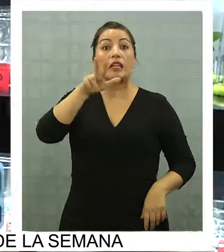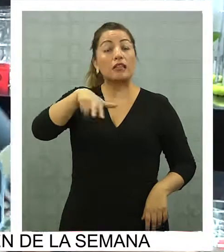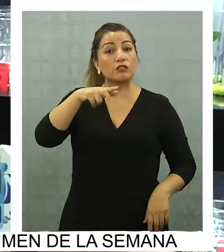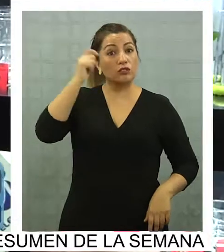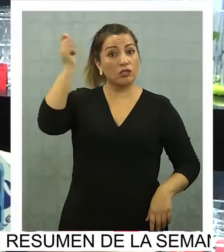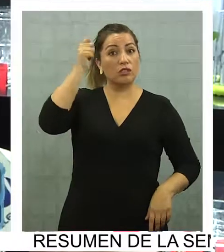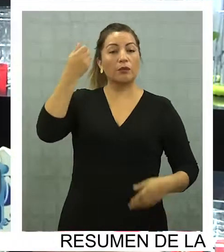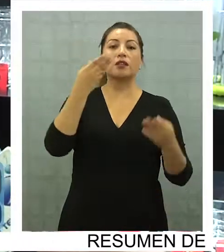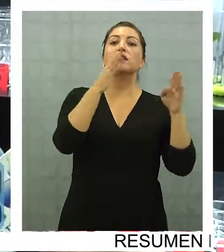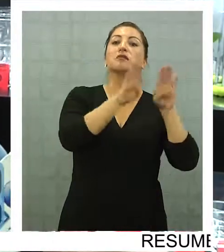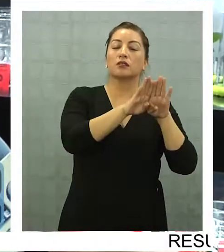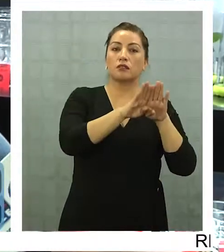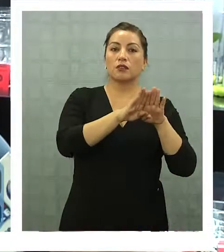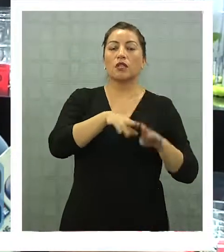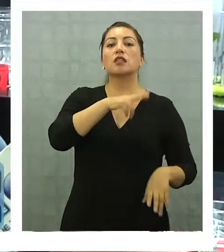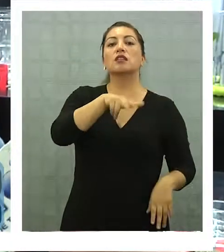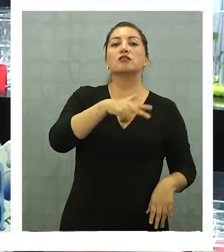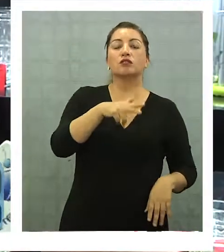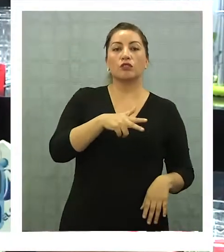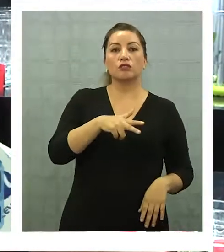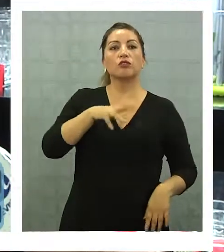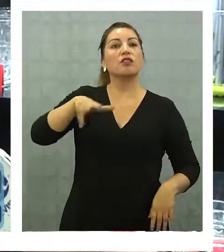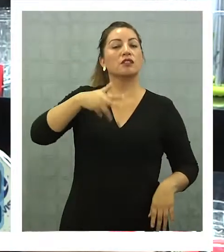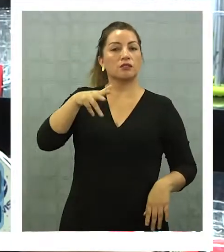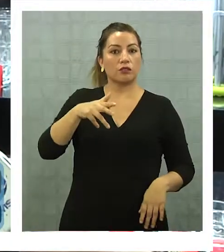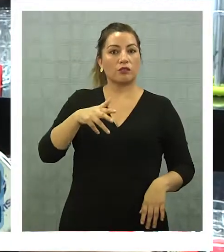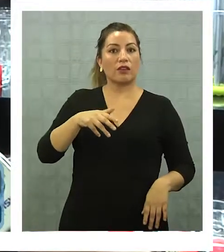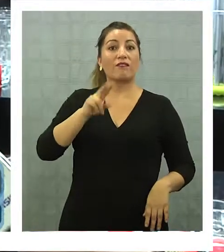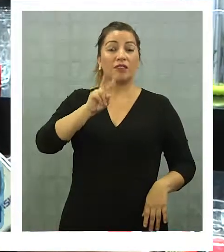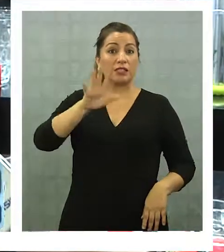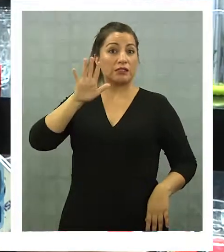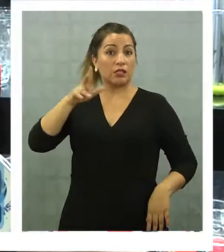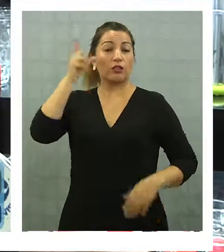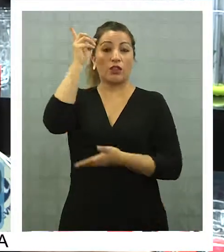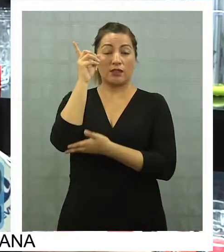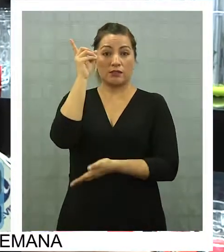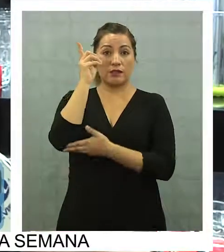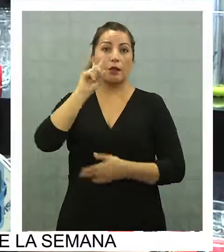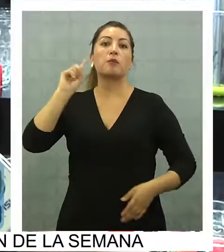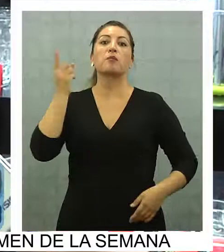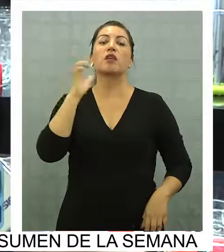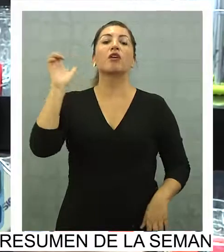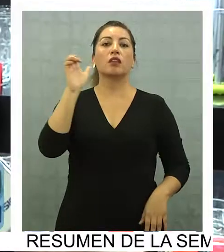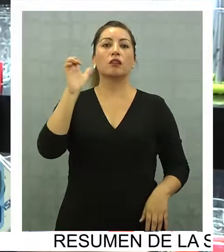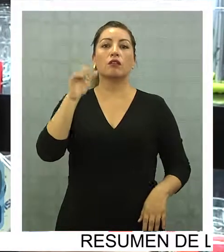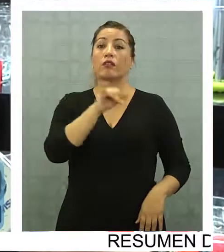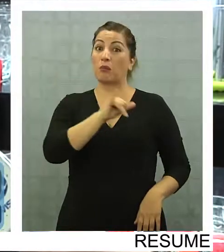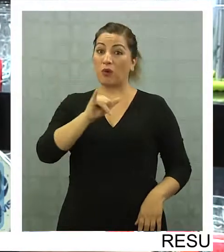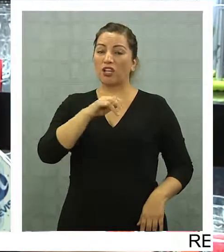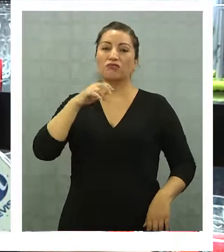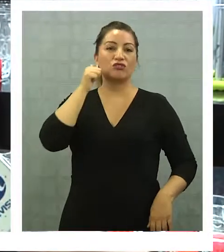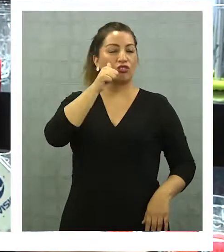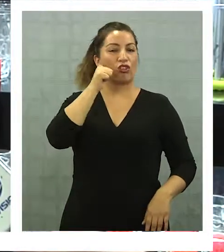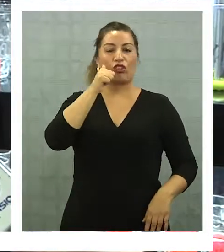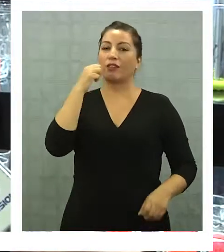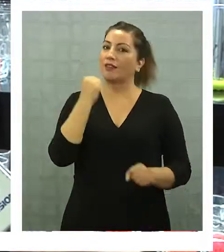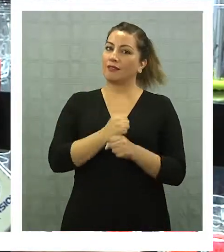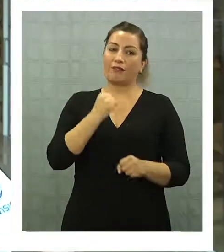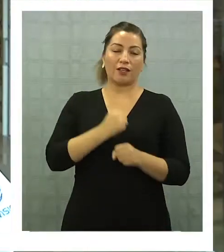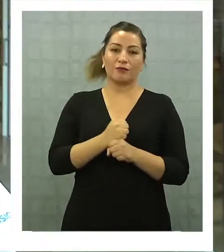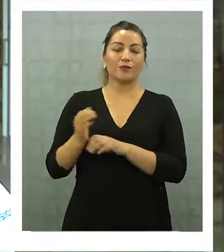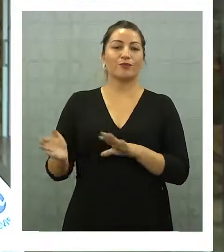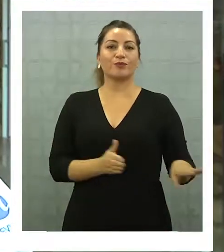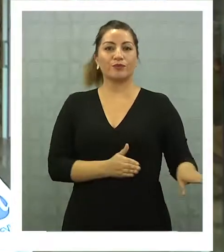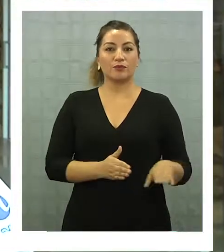cerraría. 18, 19, 25 de diciembre y 1 de enero. Los demás, todos los días, tras el año, trabajamos de lunes a domingo.